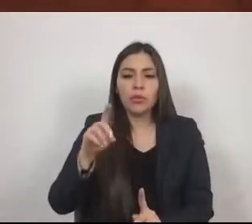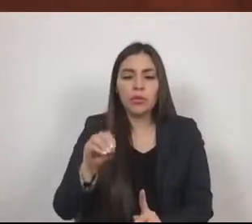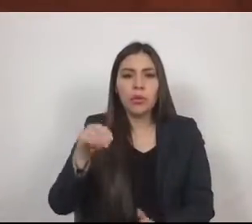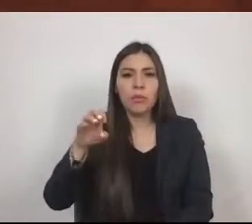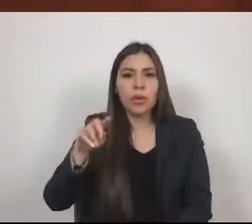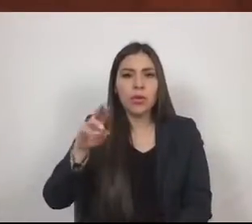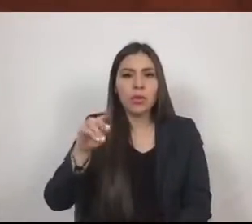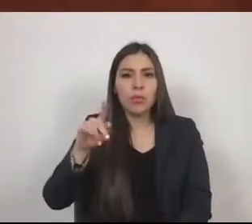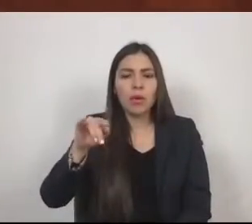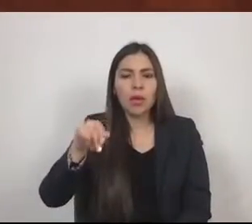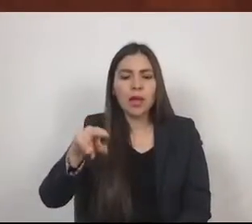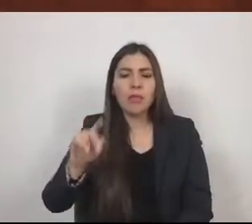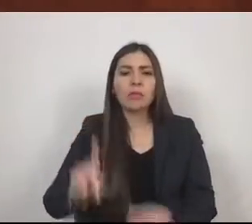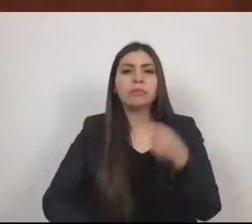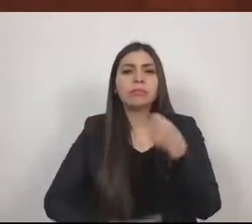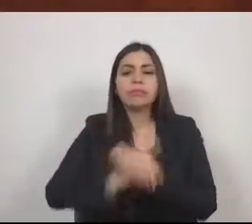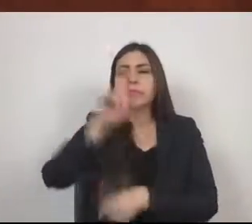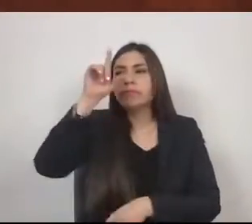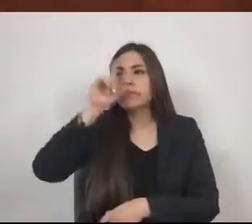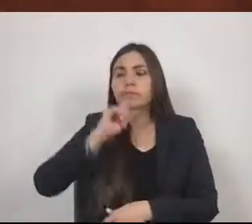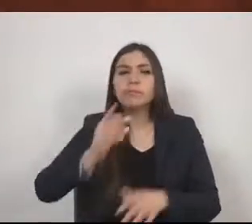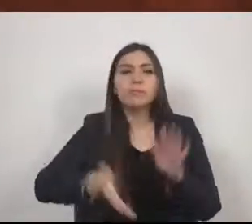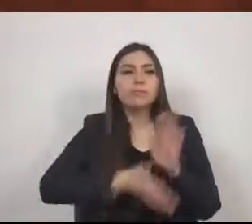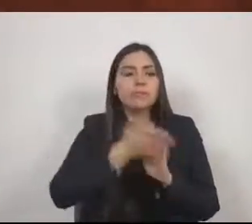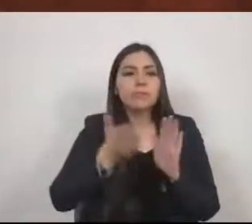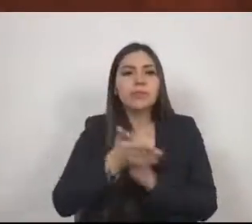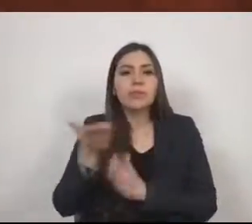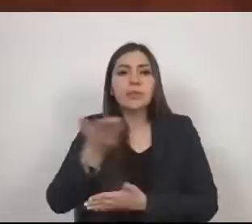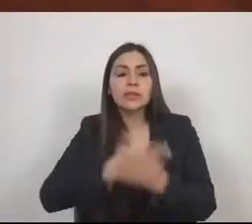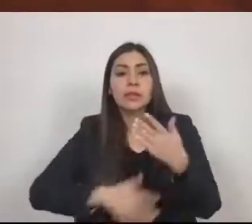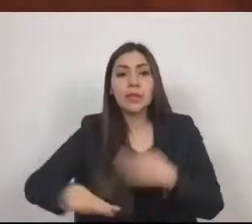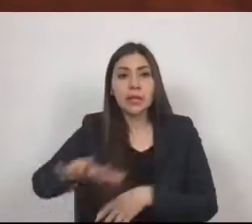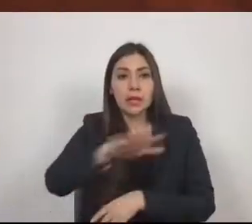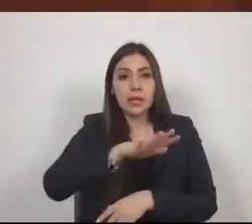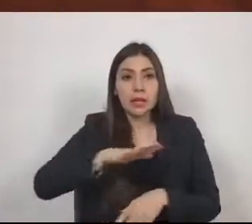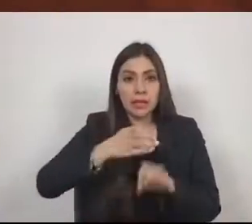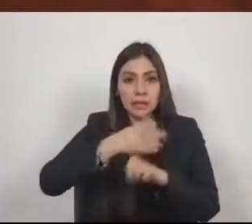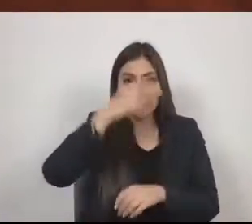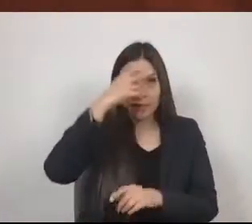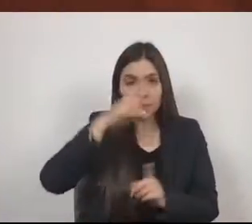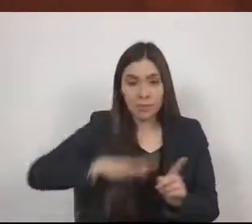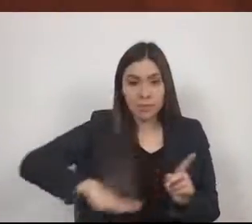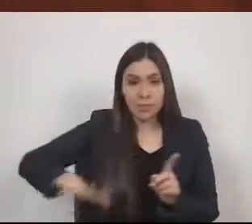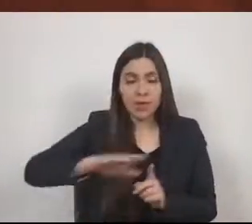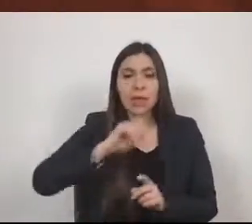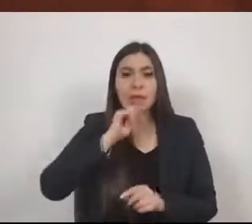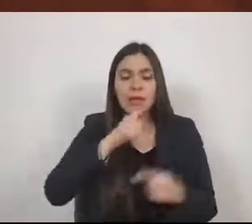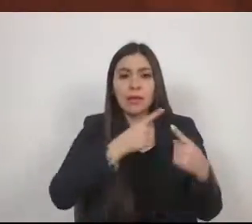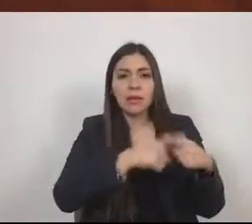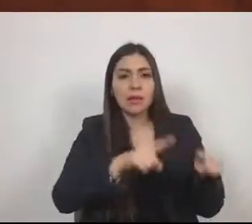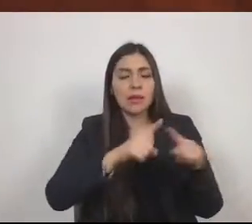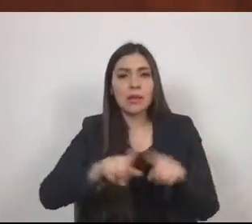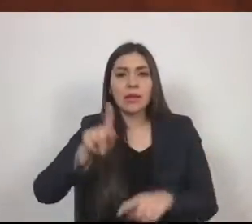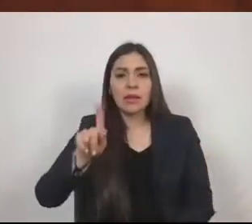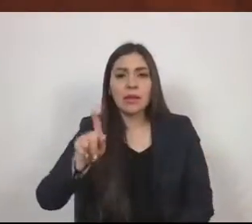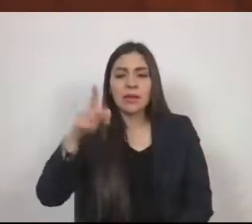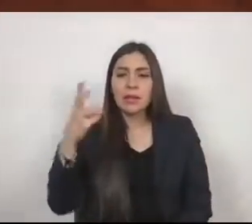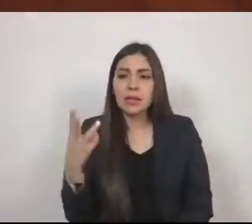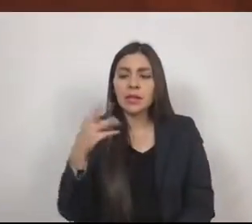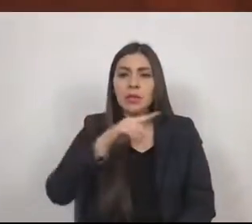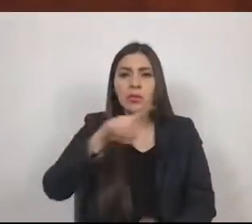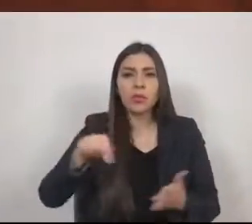servicios no sólo al Valle de México, sino también a otras 73 zonas metropolitanas del país,